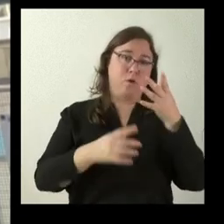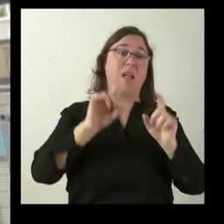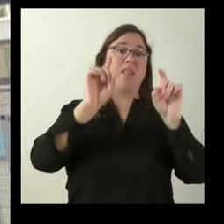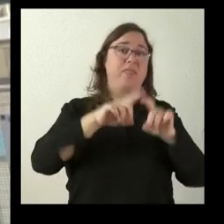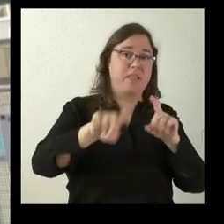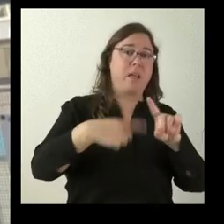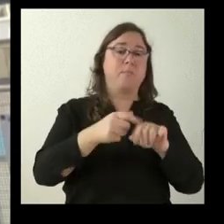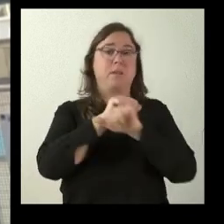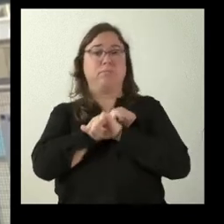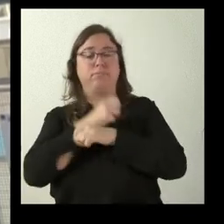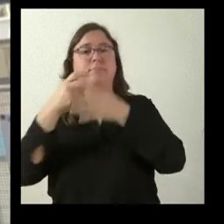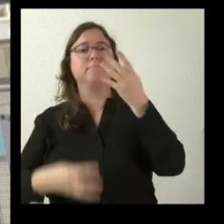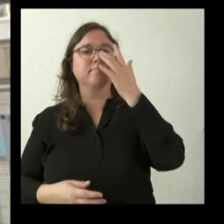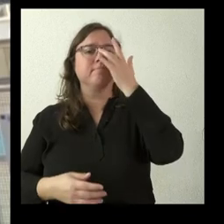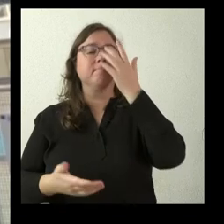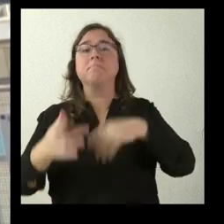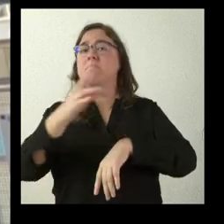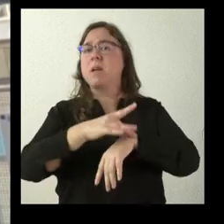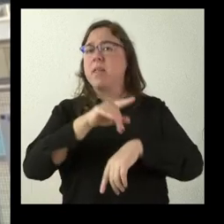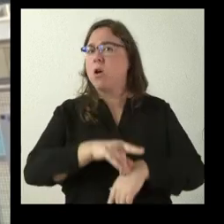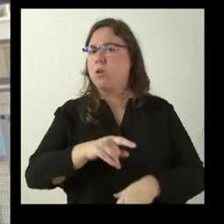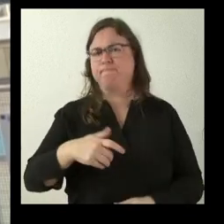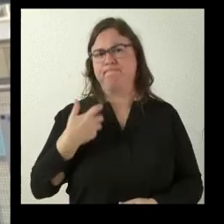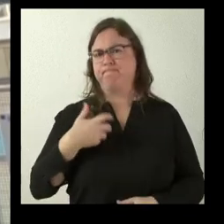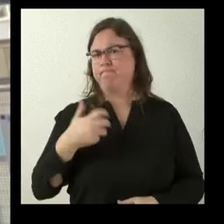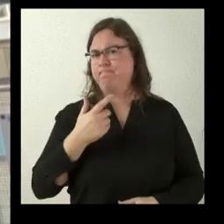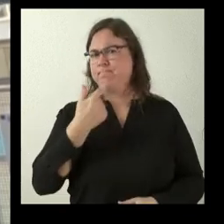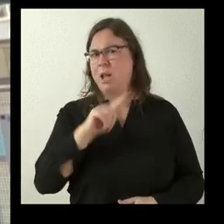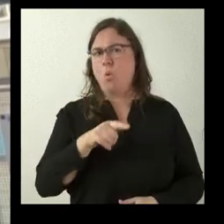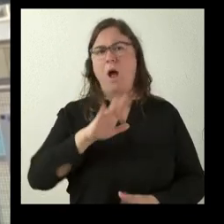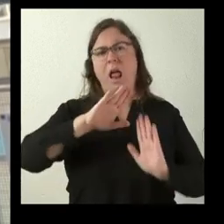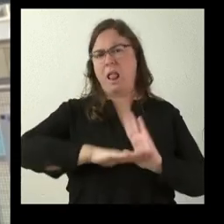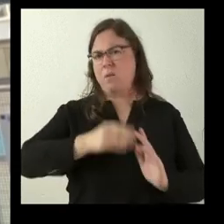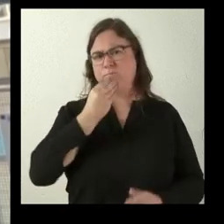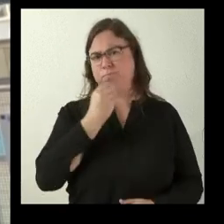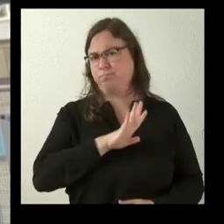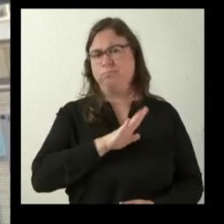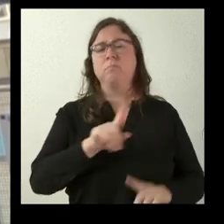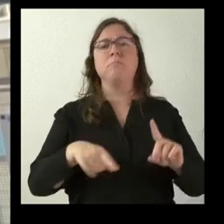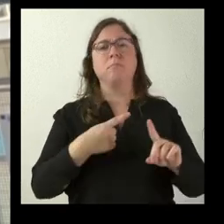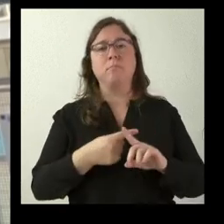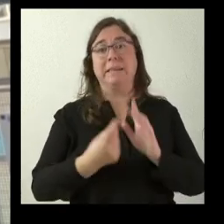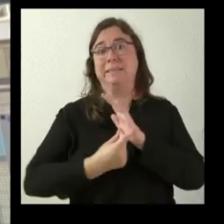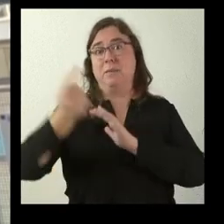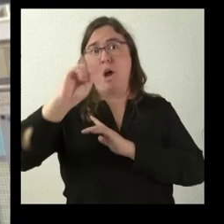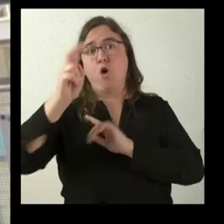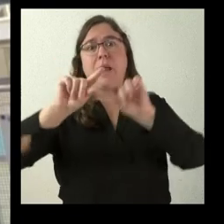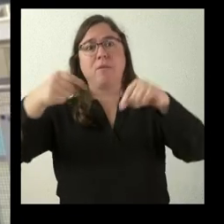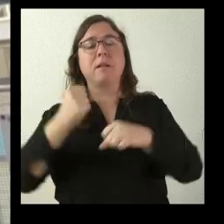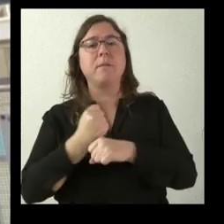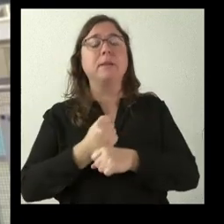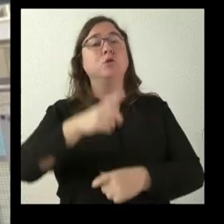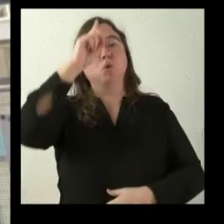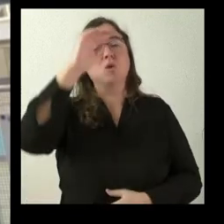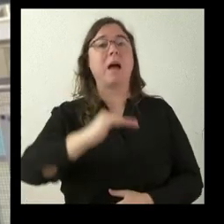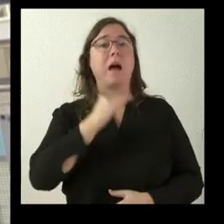Los sanitarios en Soria siempre se quejan de que las condiciones no son las más beneficiosas y se van a otras provincias. No sé si la Junta, de cara a